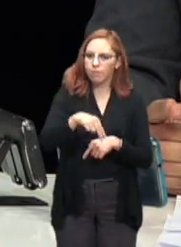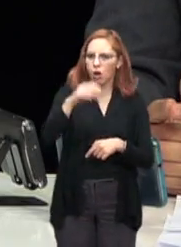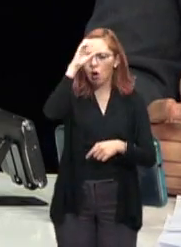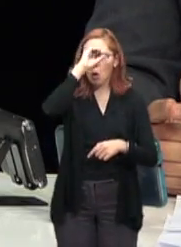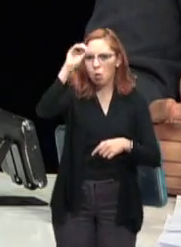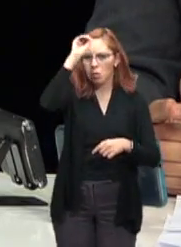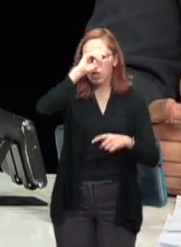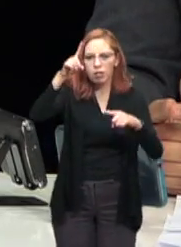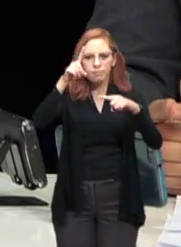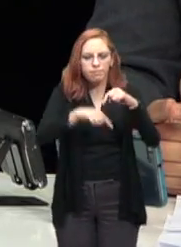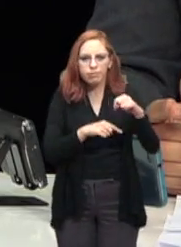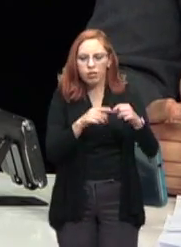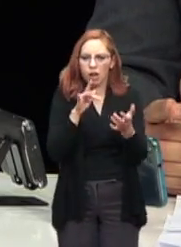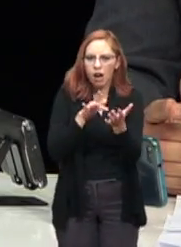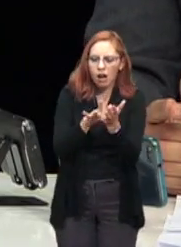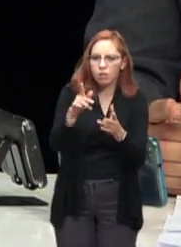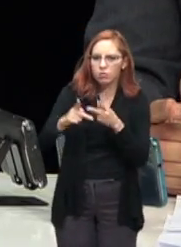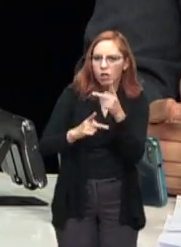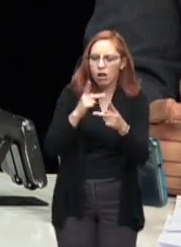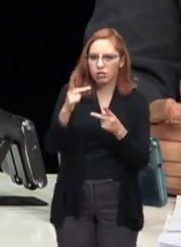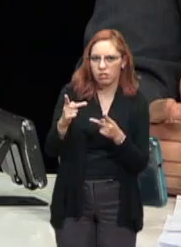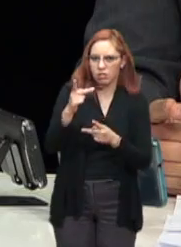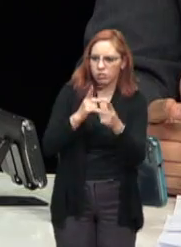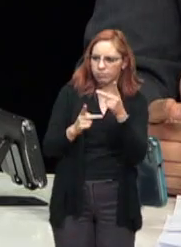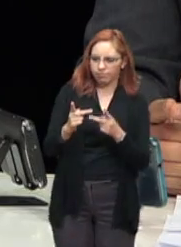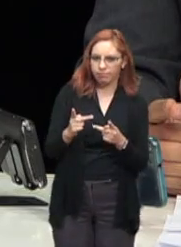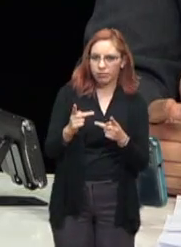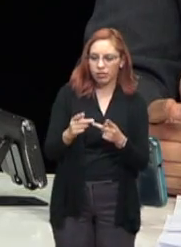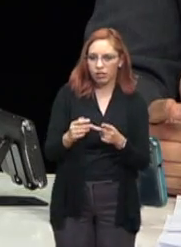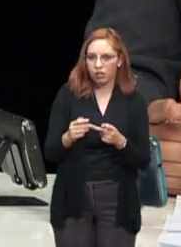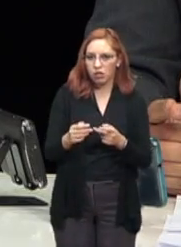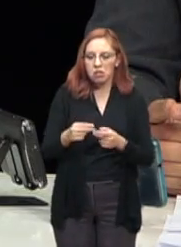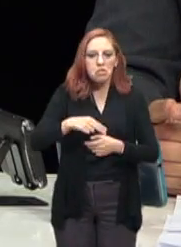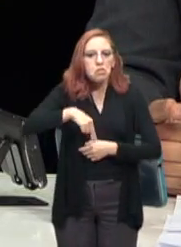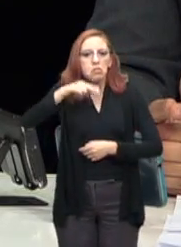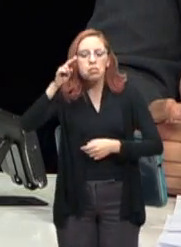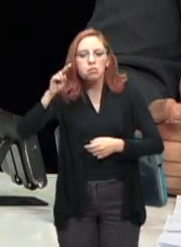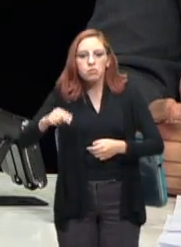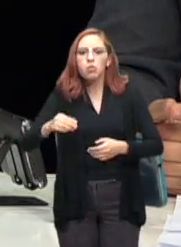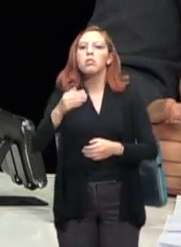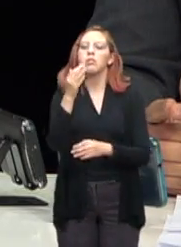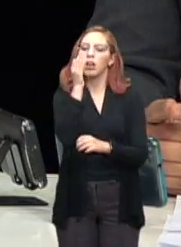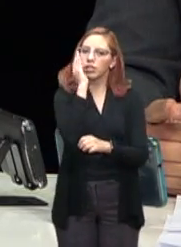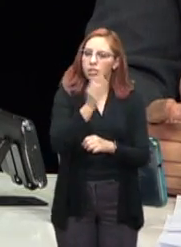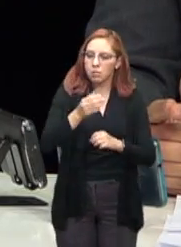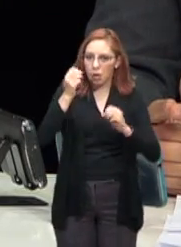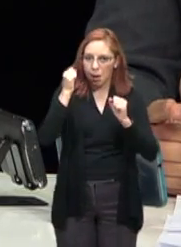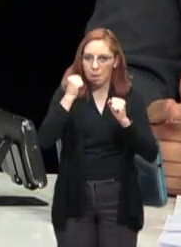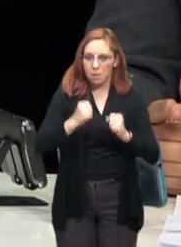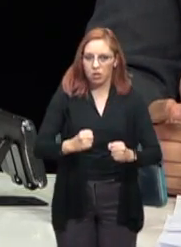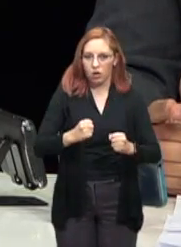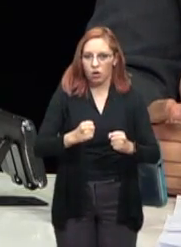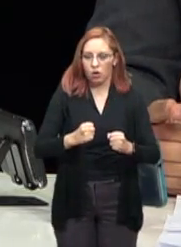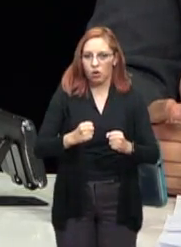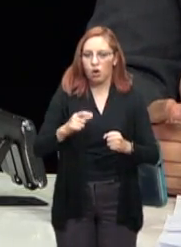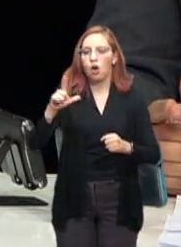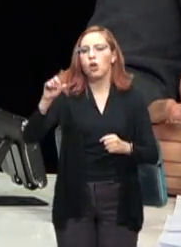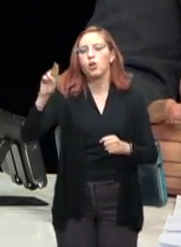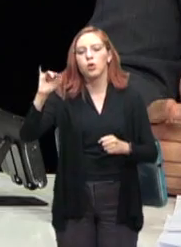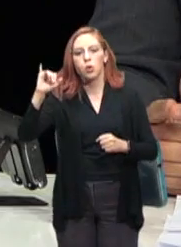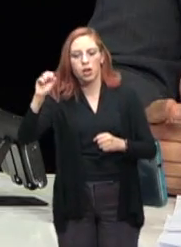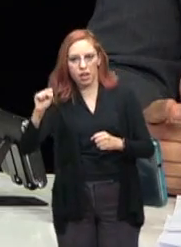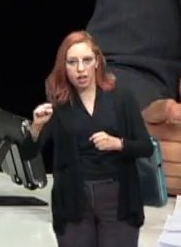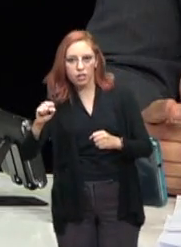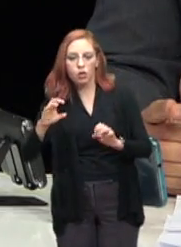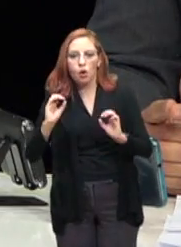los fideicomisos, es que nunca se dio la garantía, nunca se dio certeza de que si llegaba Luis de Regil o llegaba José